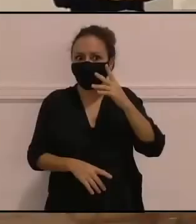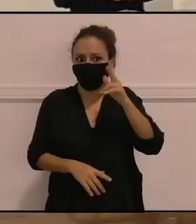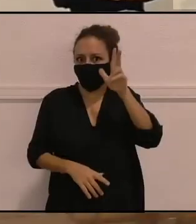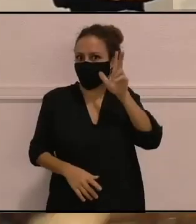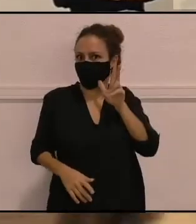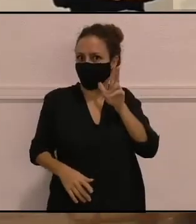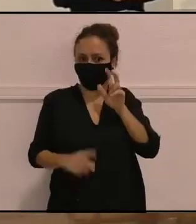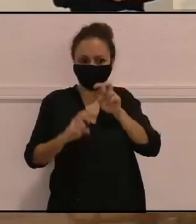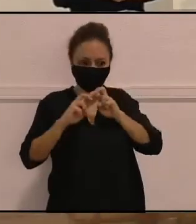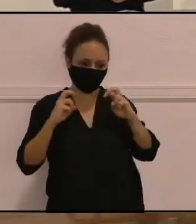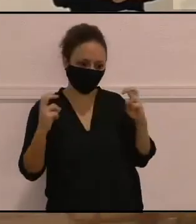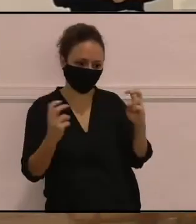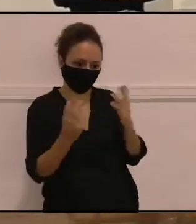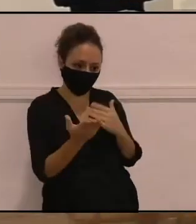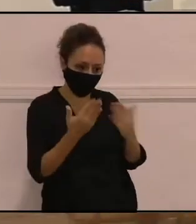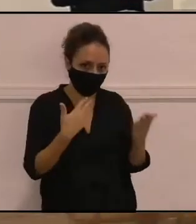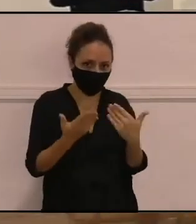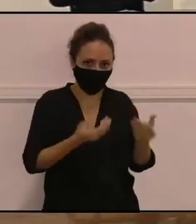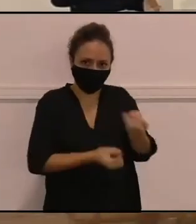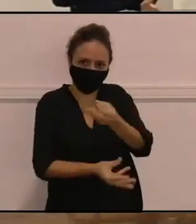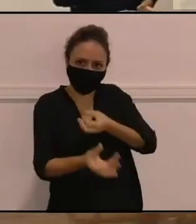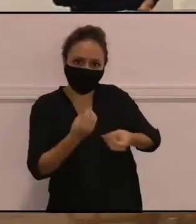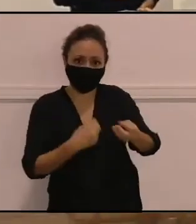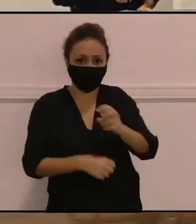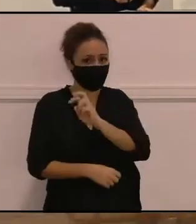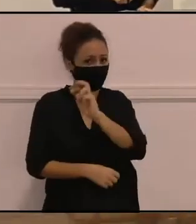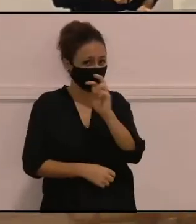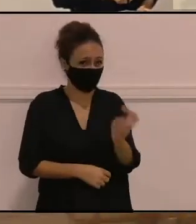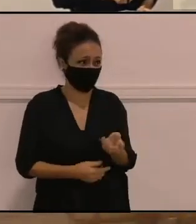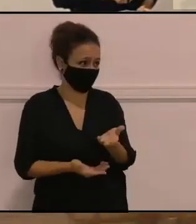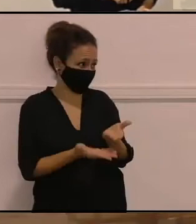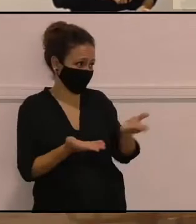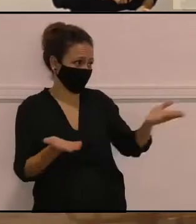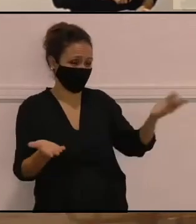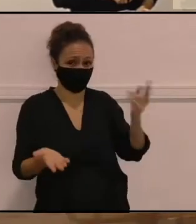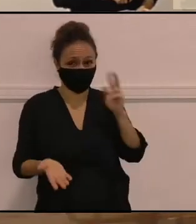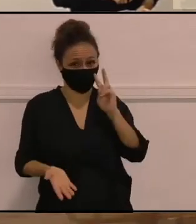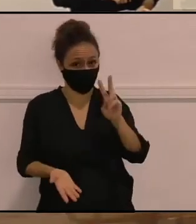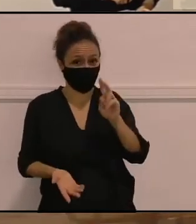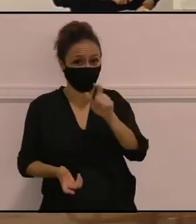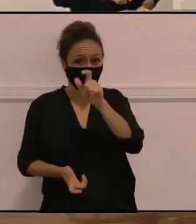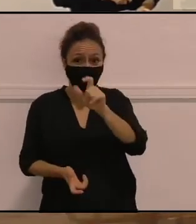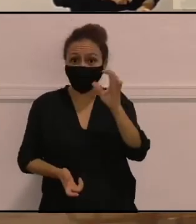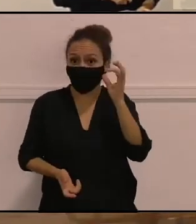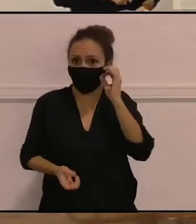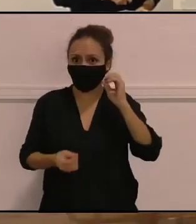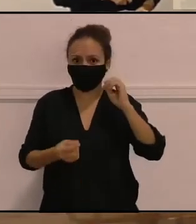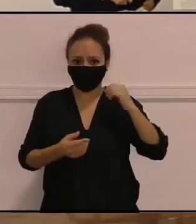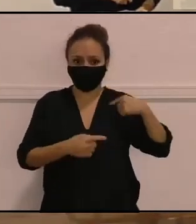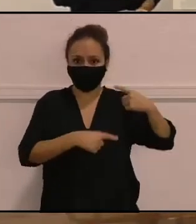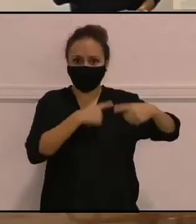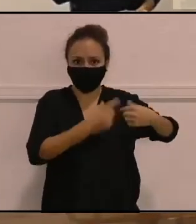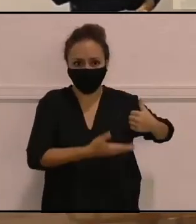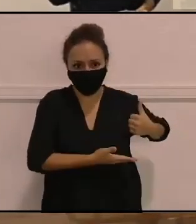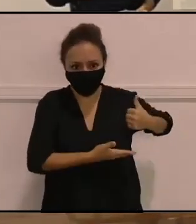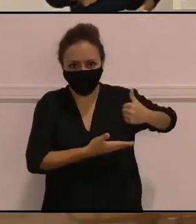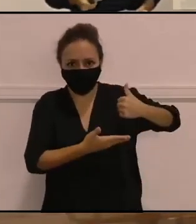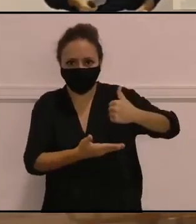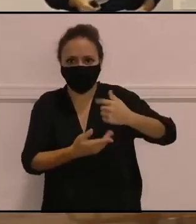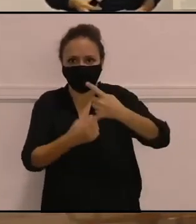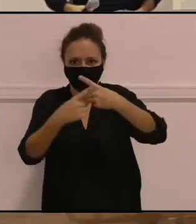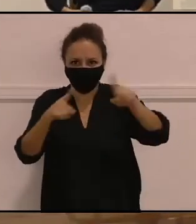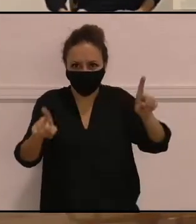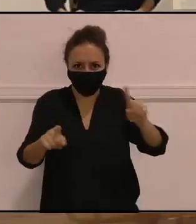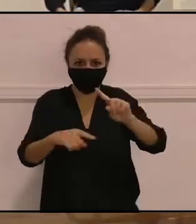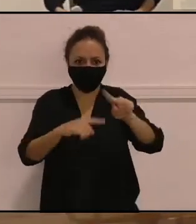...poder dialogar con esta diversidad de mujeres de distintas generaciones, con distintas historias